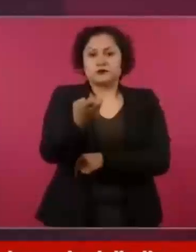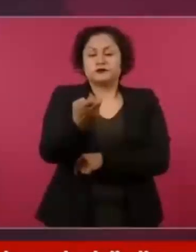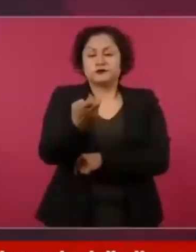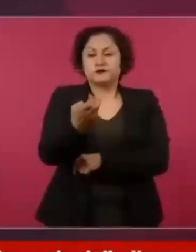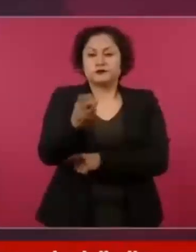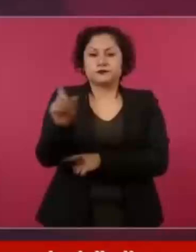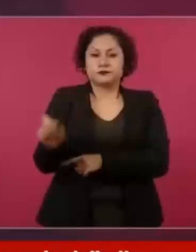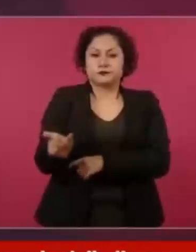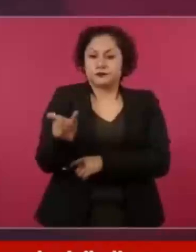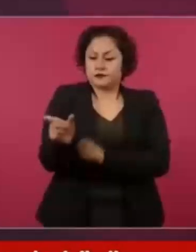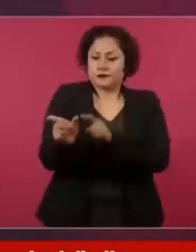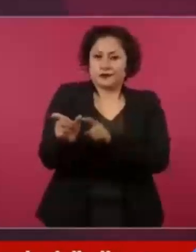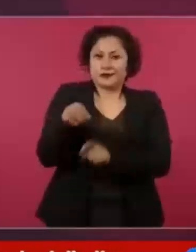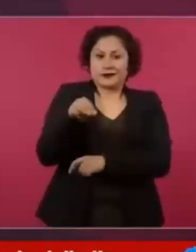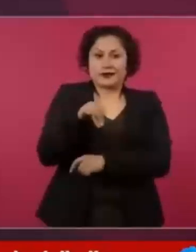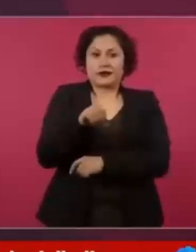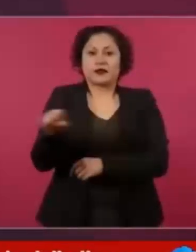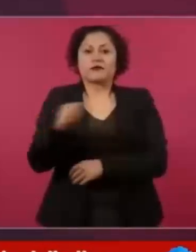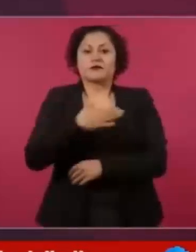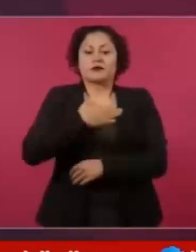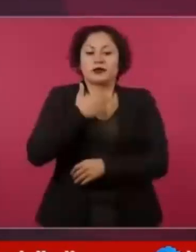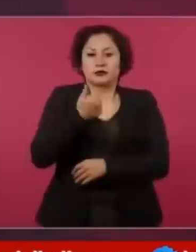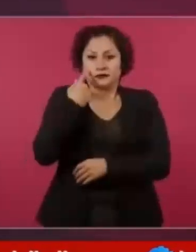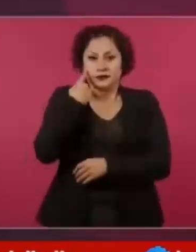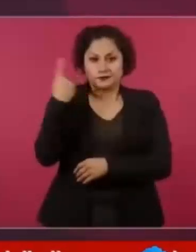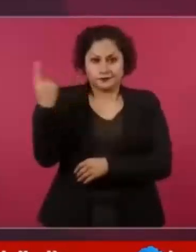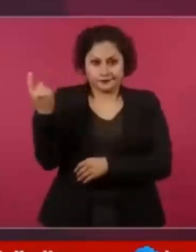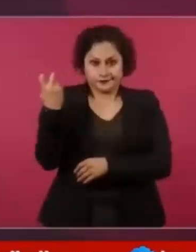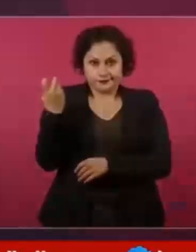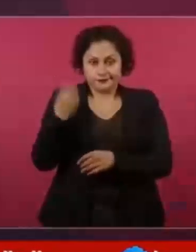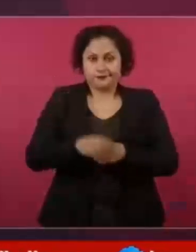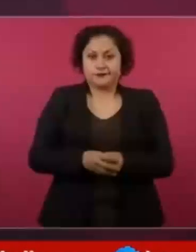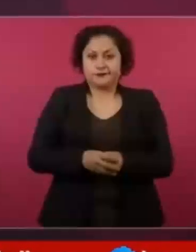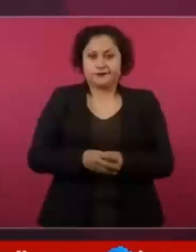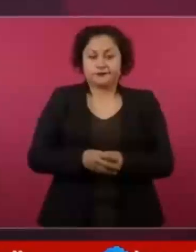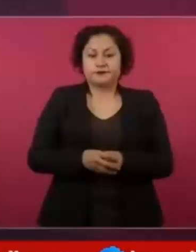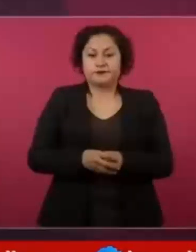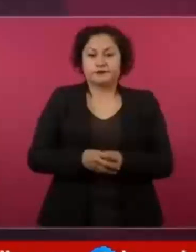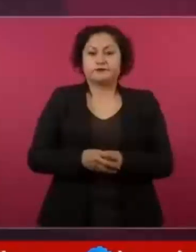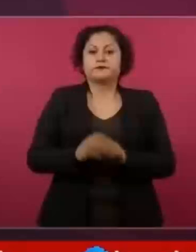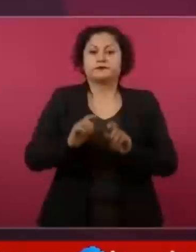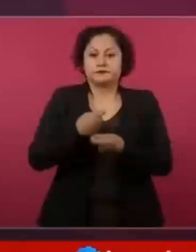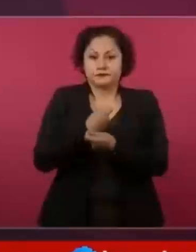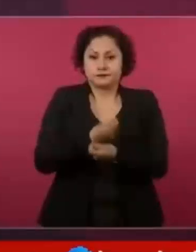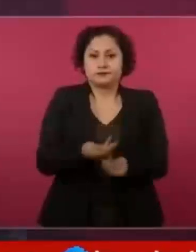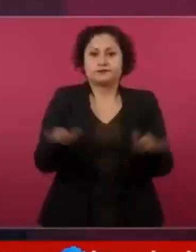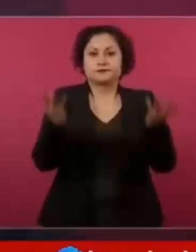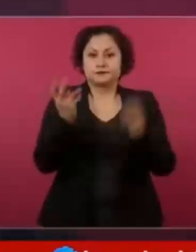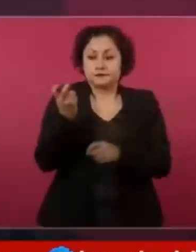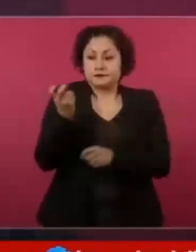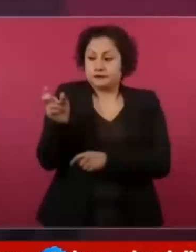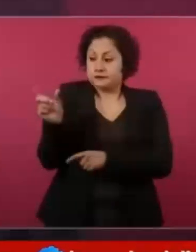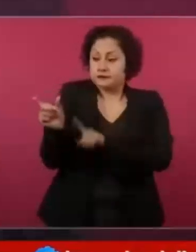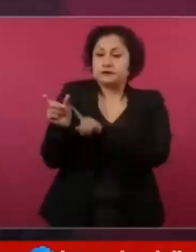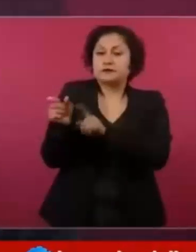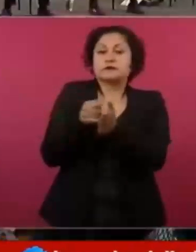IMSS Bienestar. Además, puntualizó que las tarjetas de identificación fueron fabricadas por Talleres Gráficos de